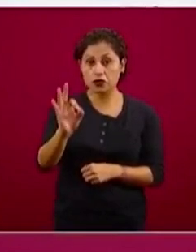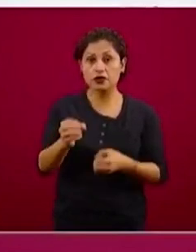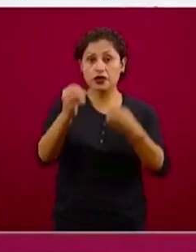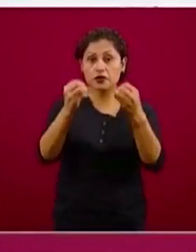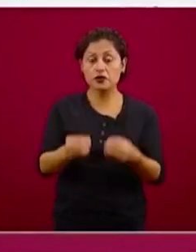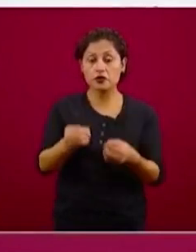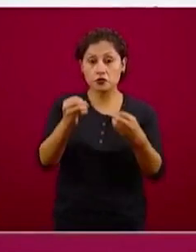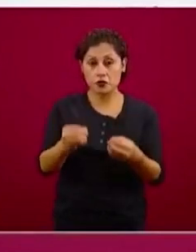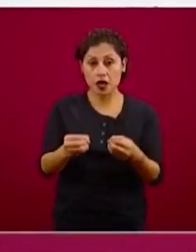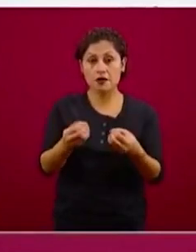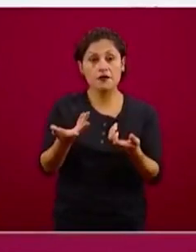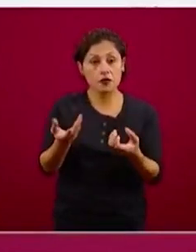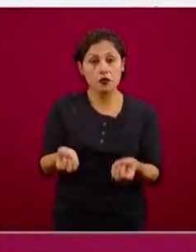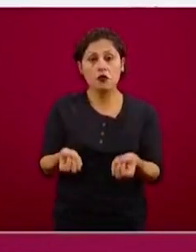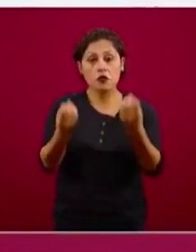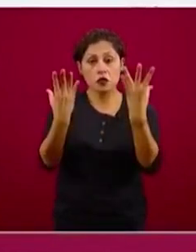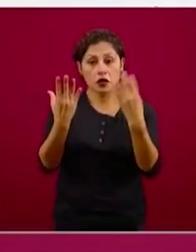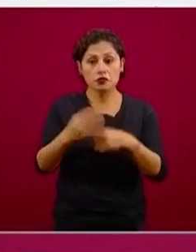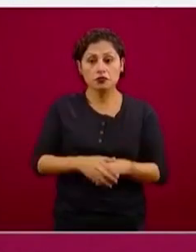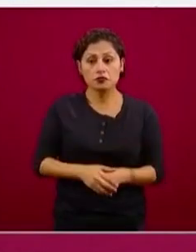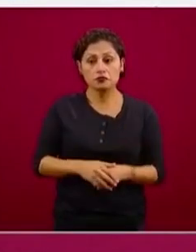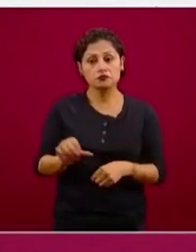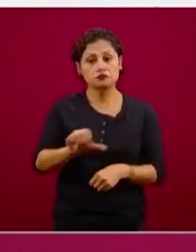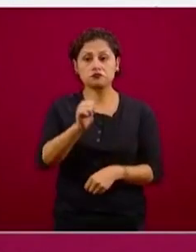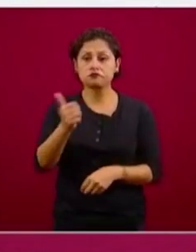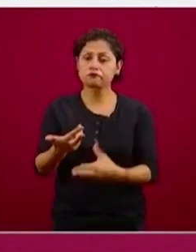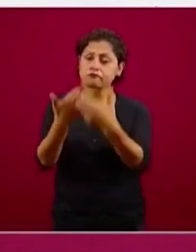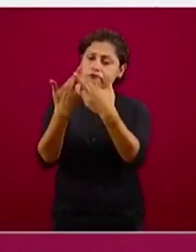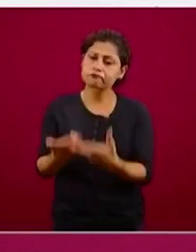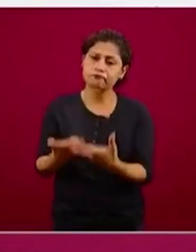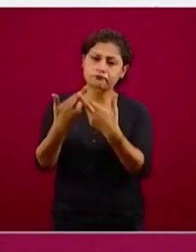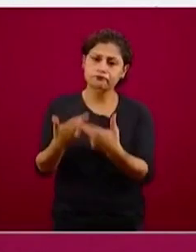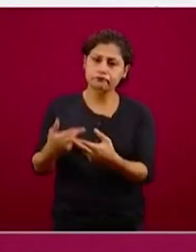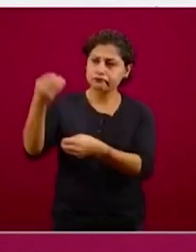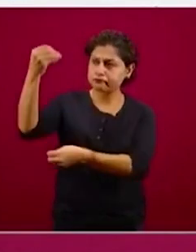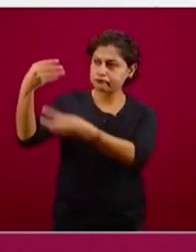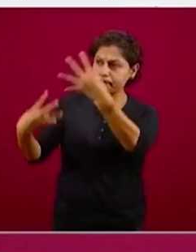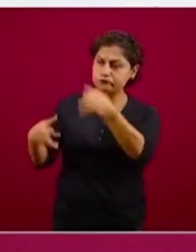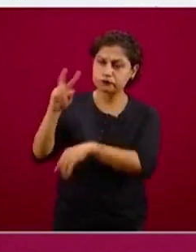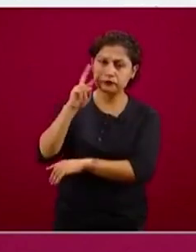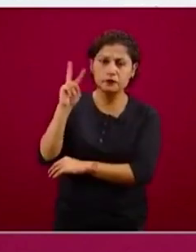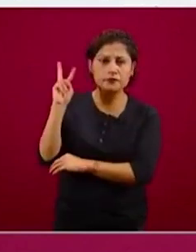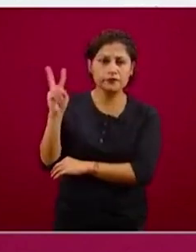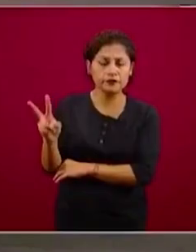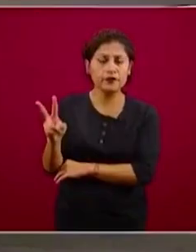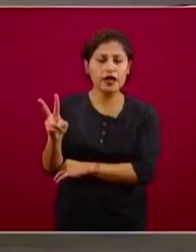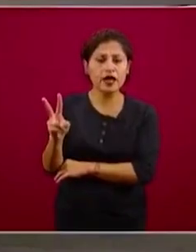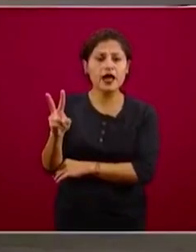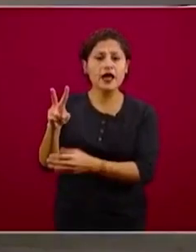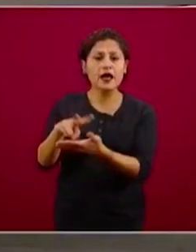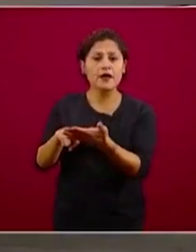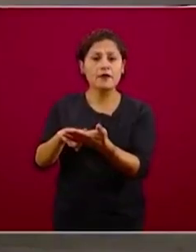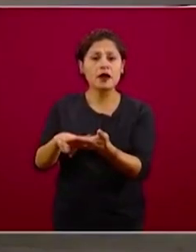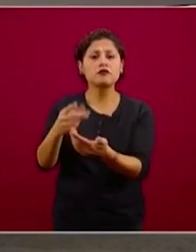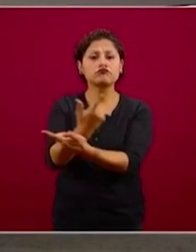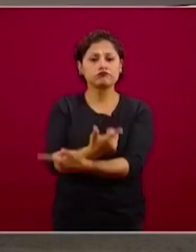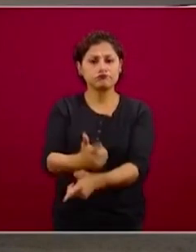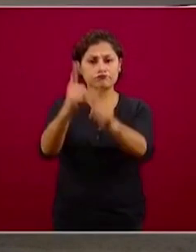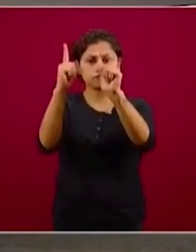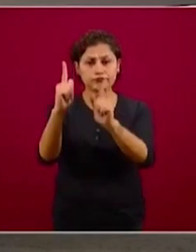diapositiva, todavía nos deja en mayoría camas vacías y no camas ocupadas.